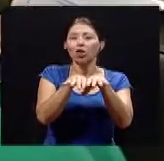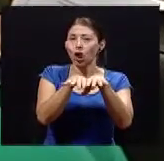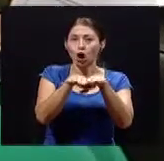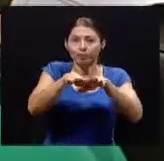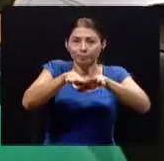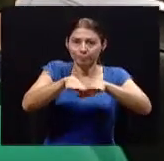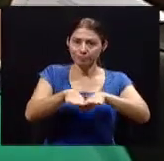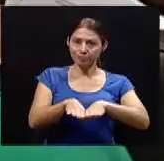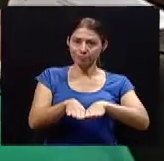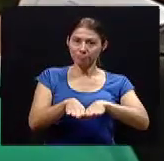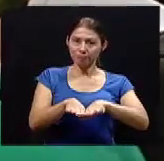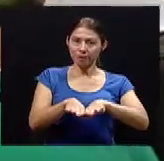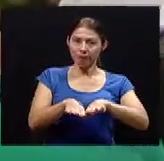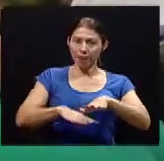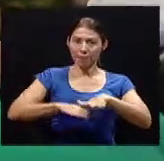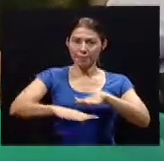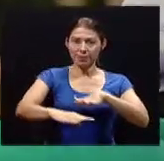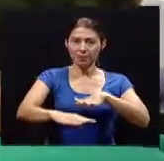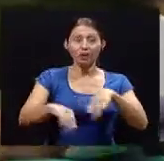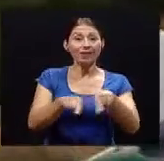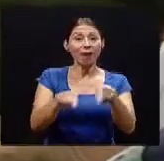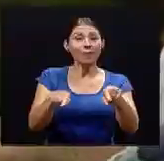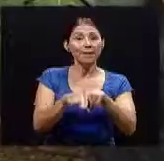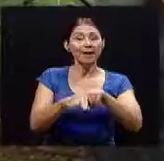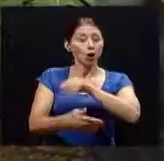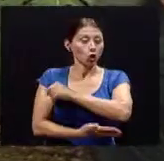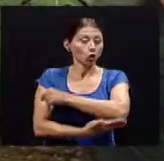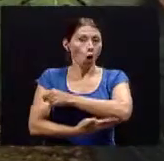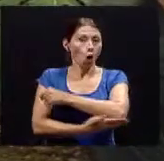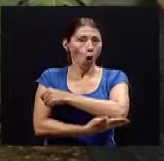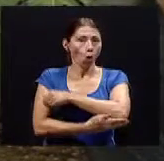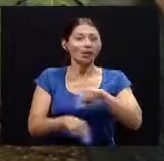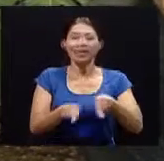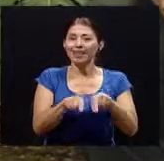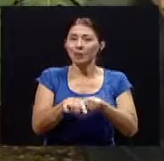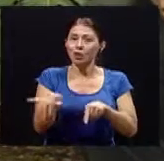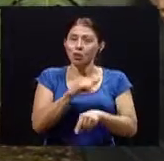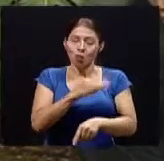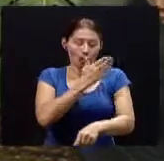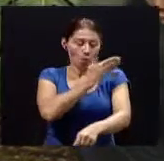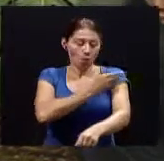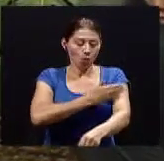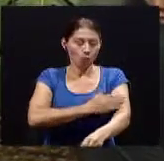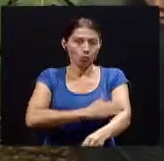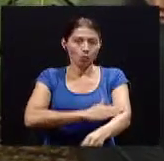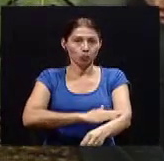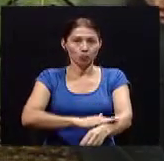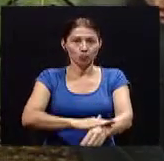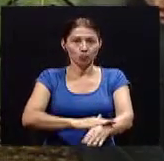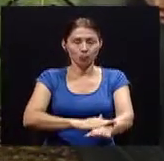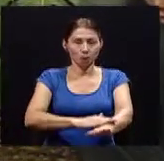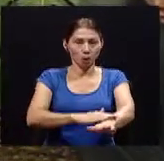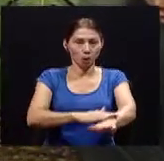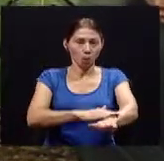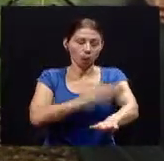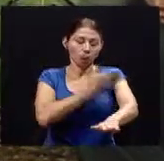menos de 90 grados como cuando usamos el celular mucho tiempo nos cobra compresiones en los nervios entonces